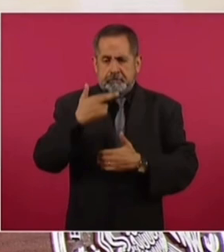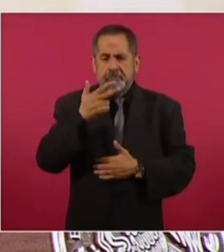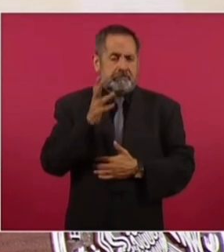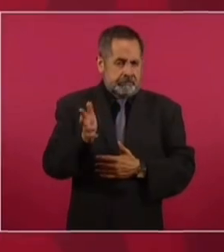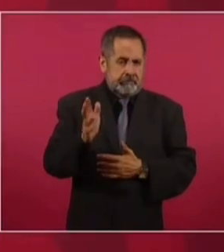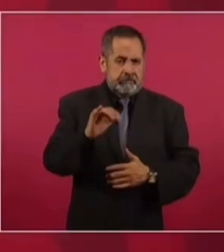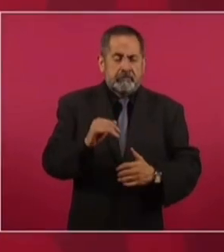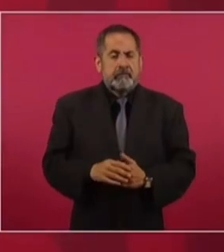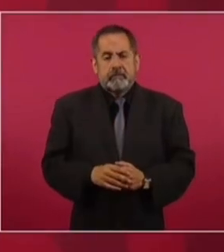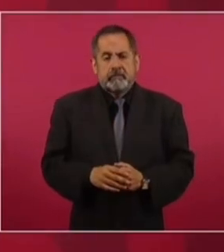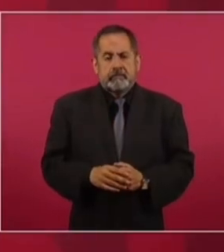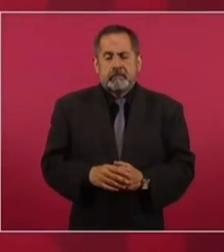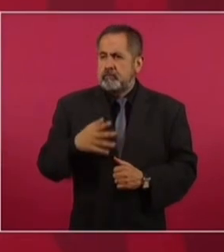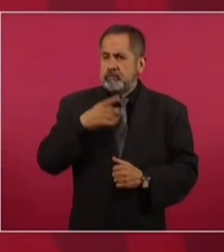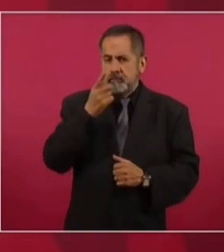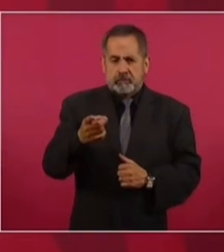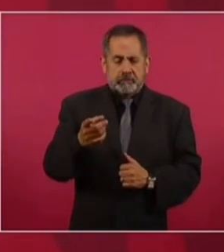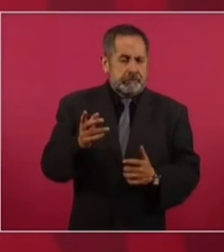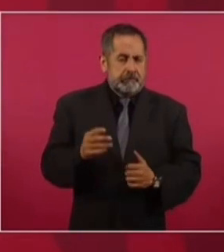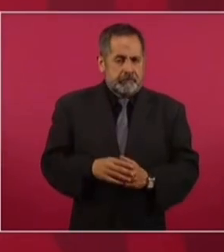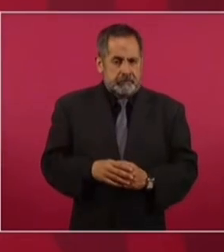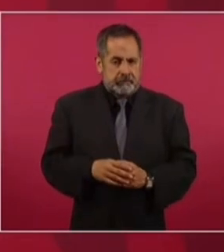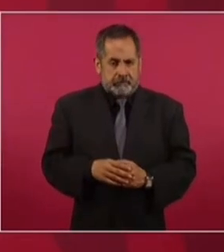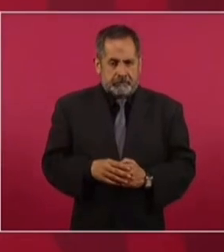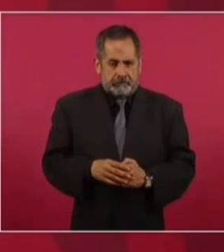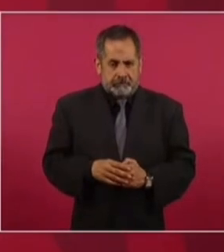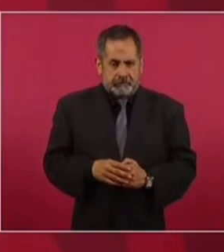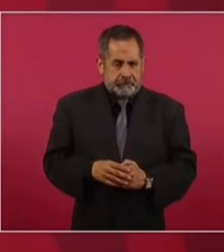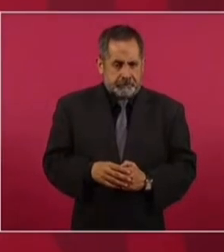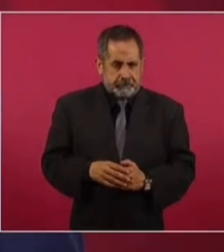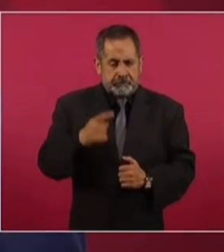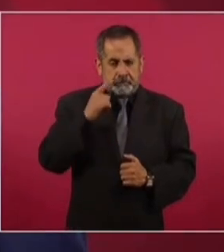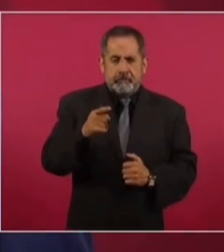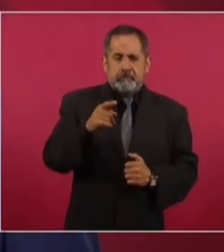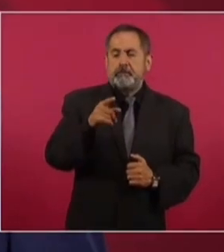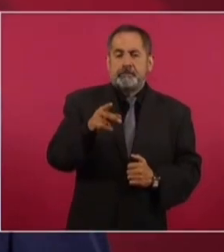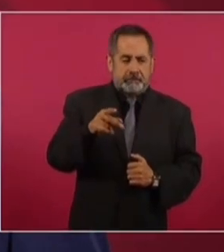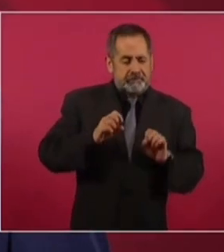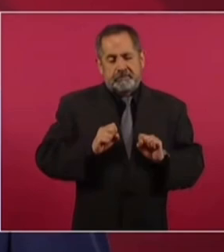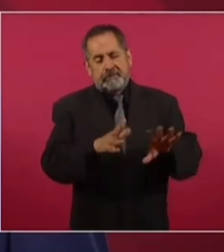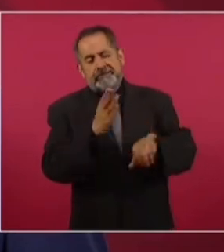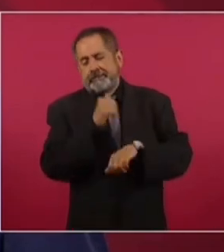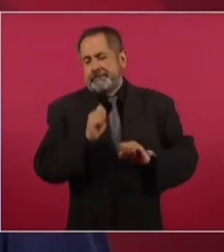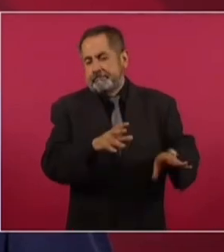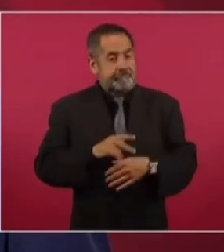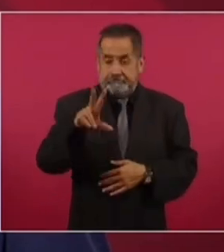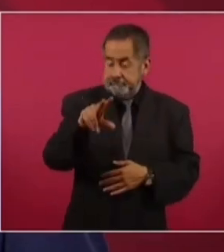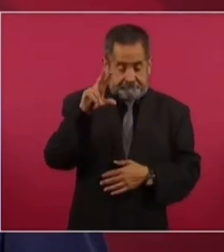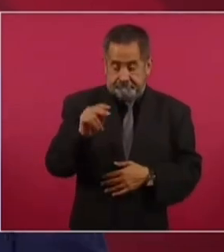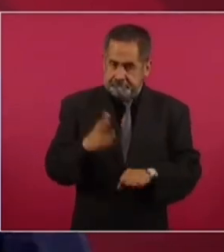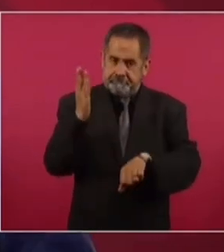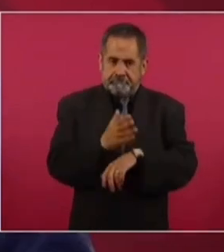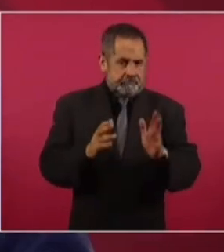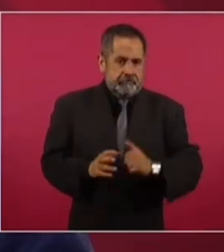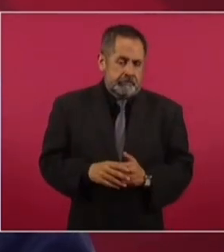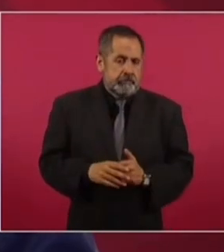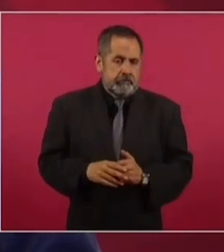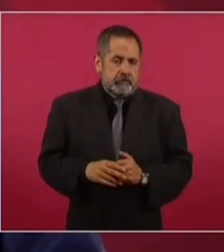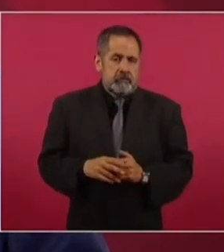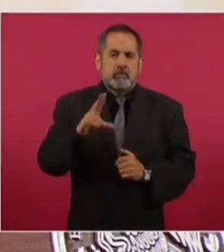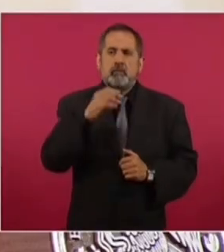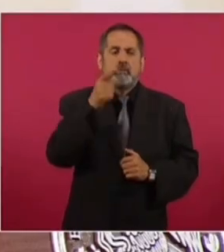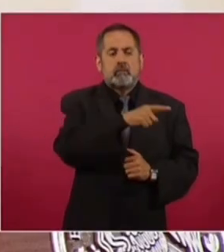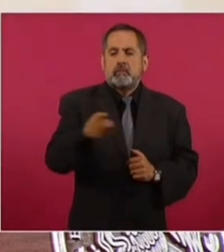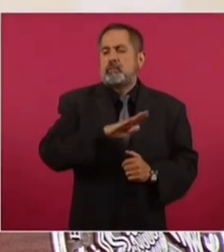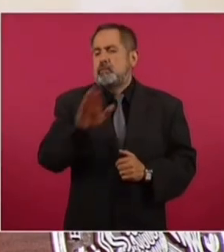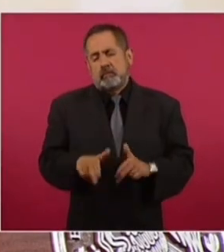avanzando. Les diría que no prevalece la impunidad en delitos. No quisiéramos eso, que nadie